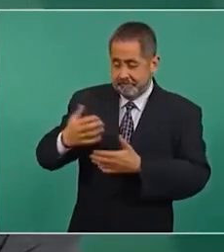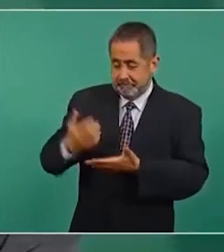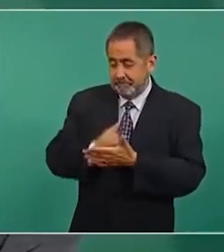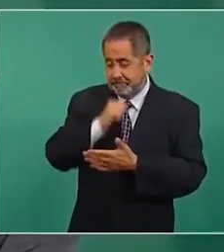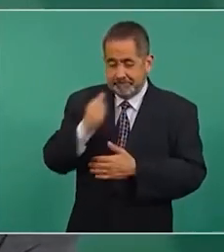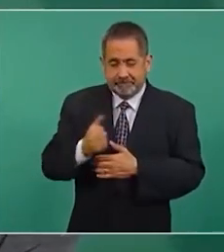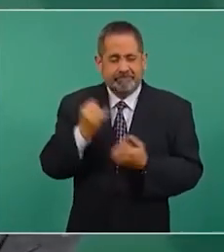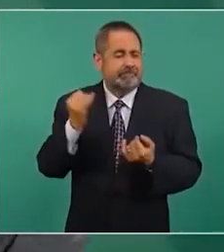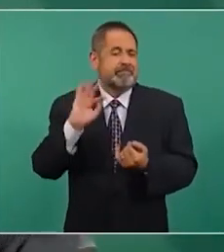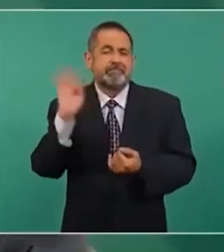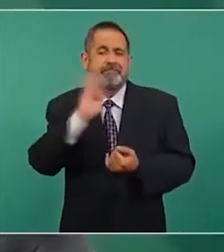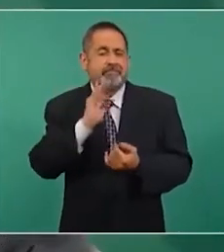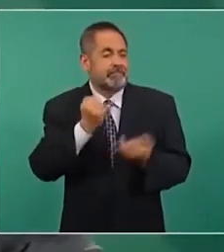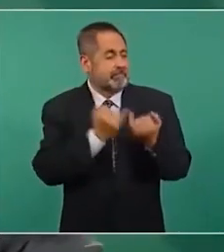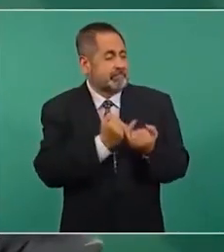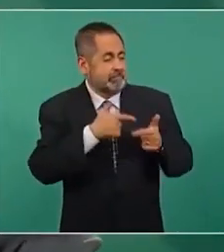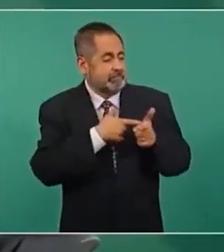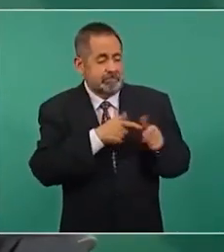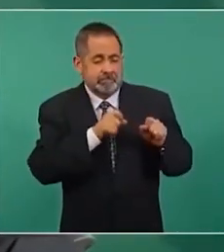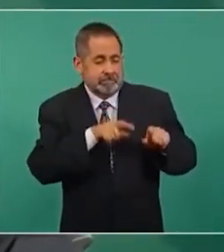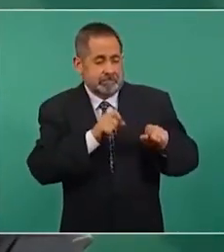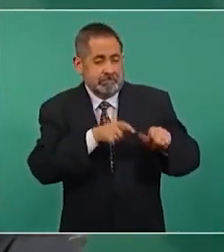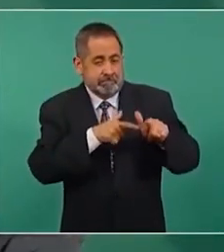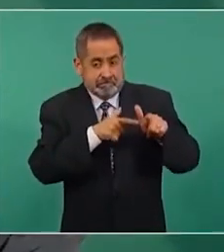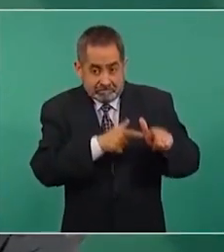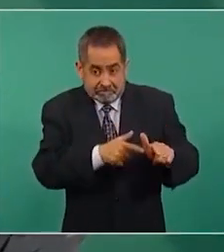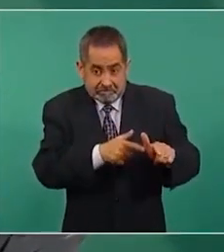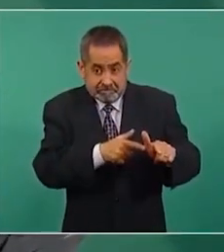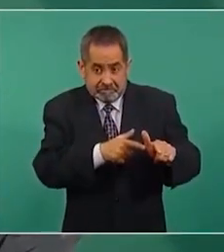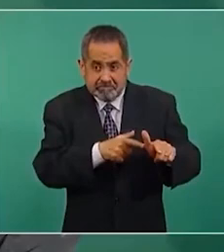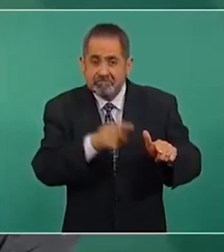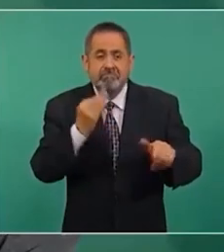el país estaría hundido